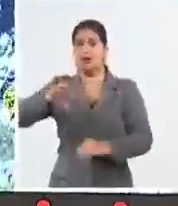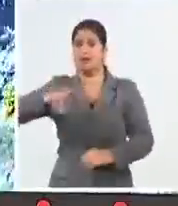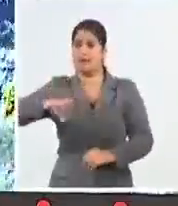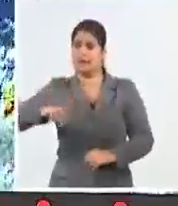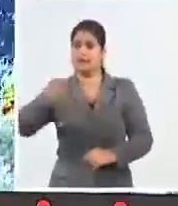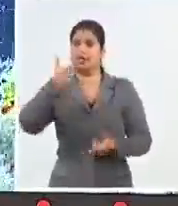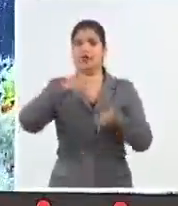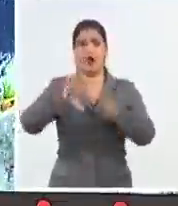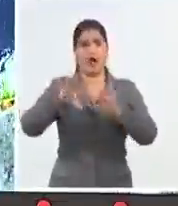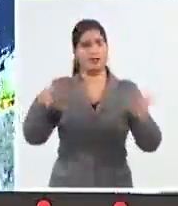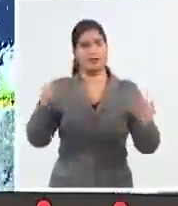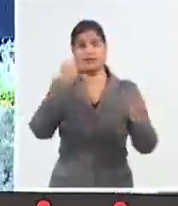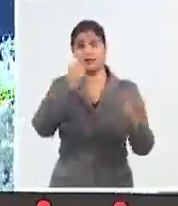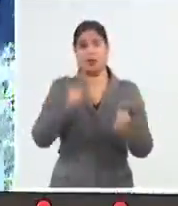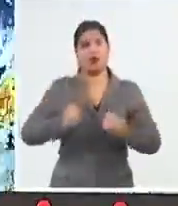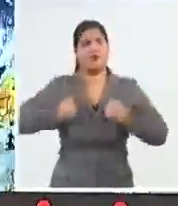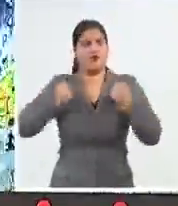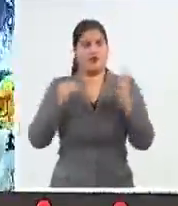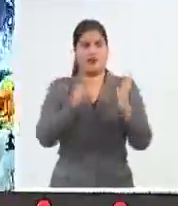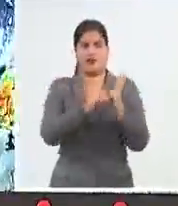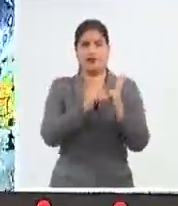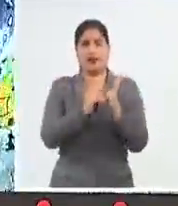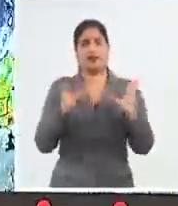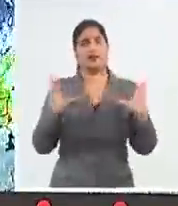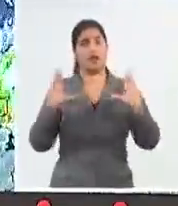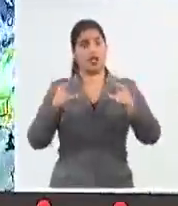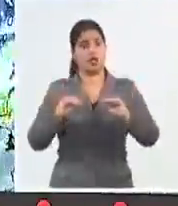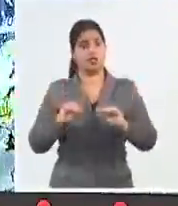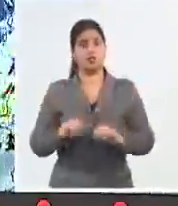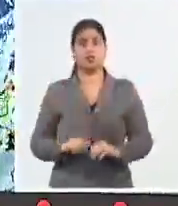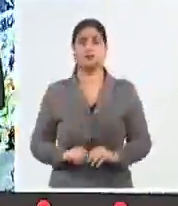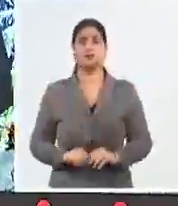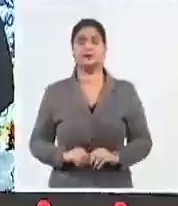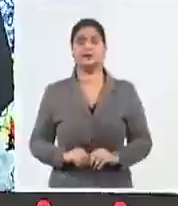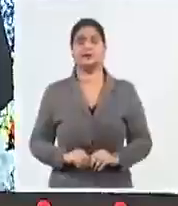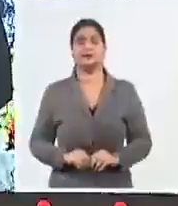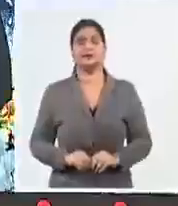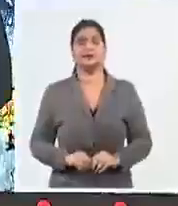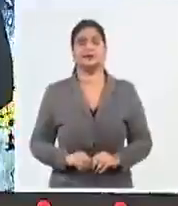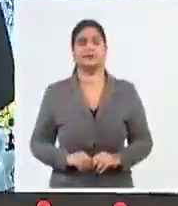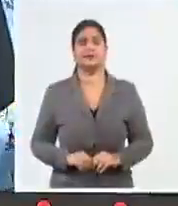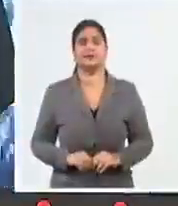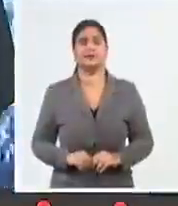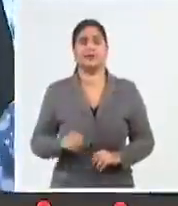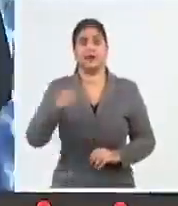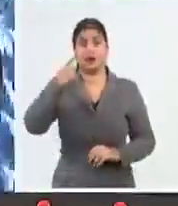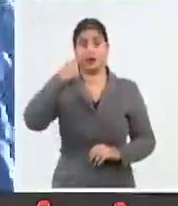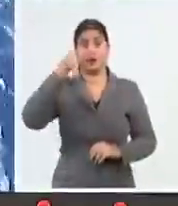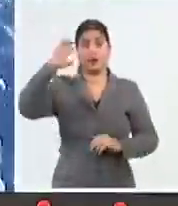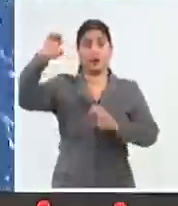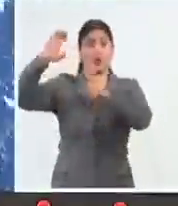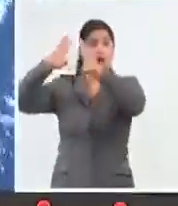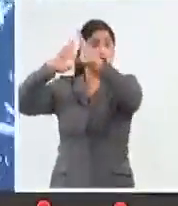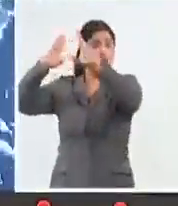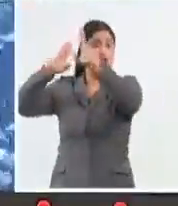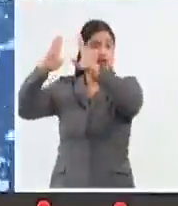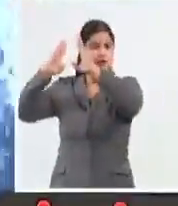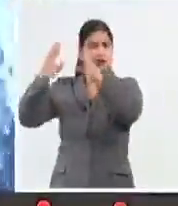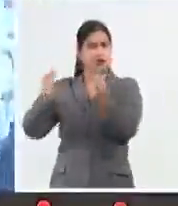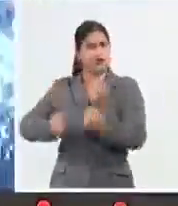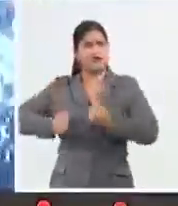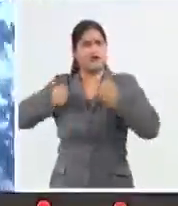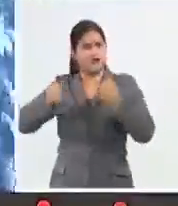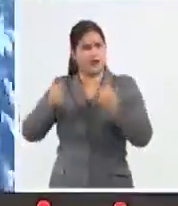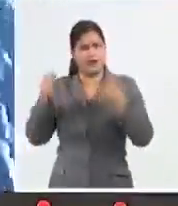Artemisa esta tarde noche. Podemos ver en un acercamiento cómo cruzan los nublados exteriores del sistema sobre el